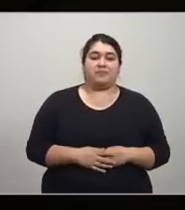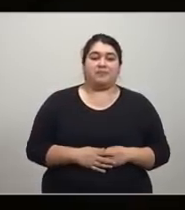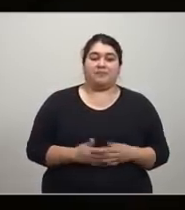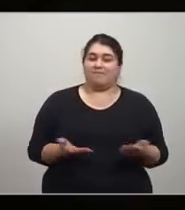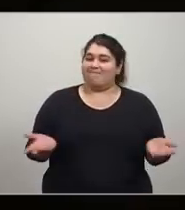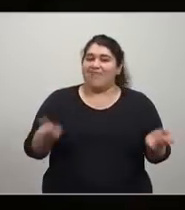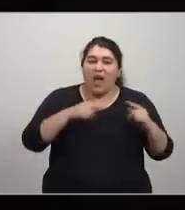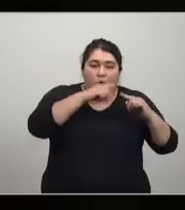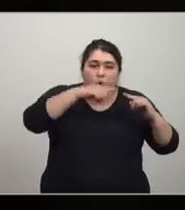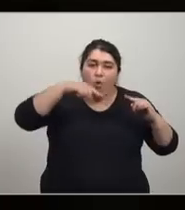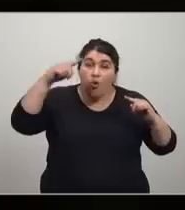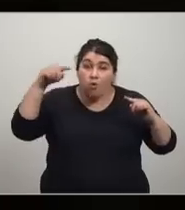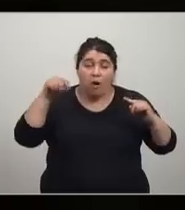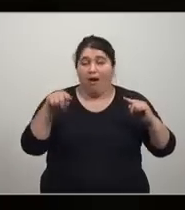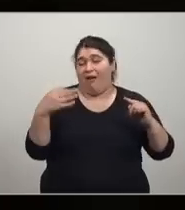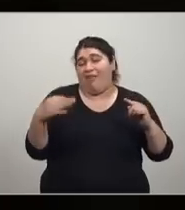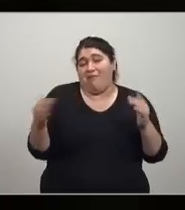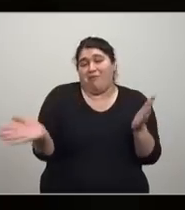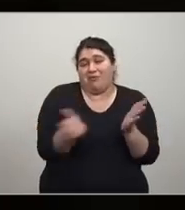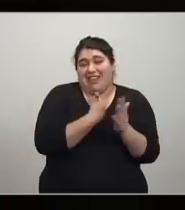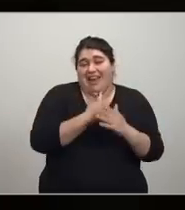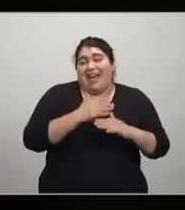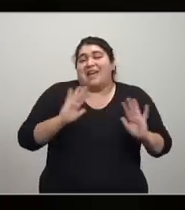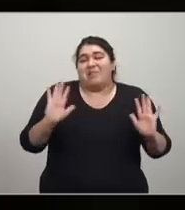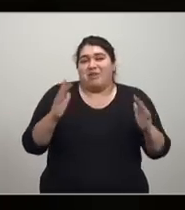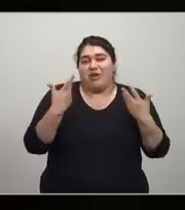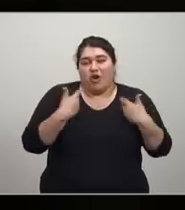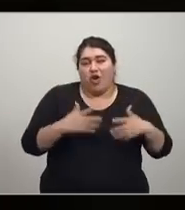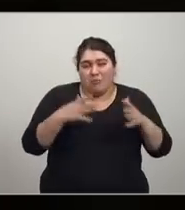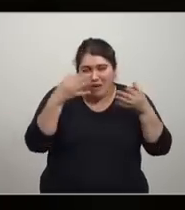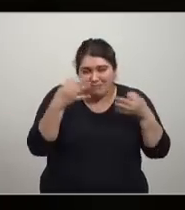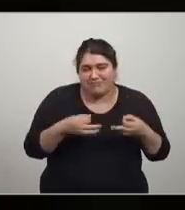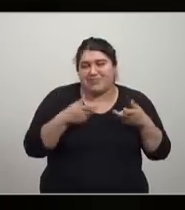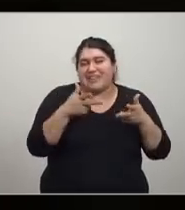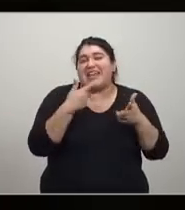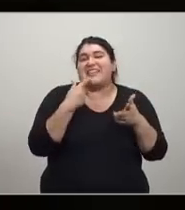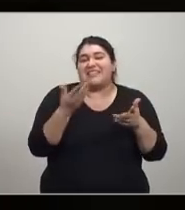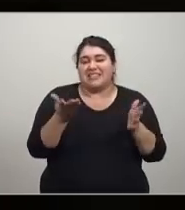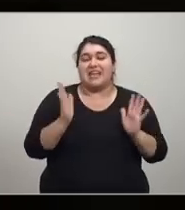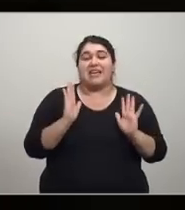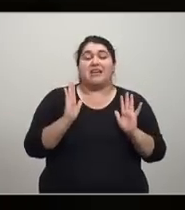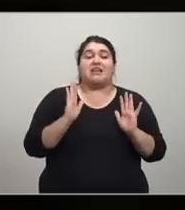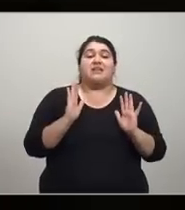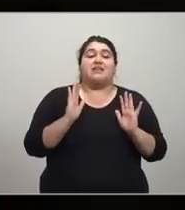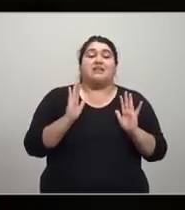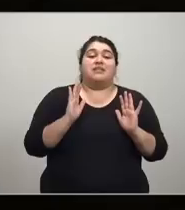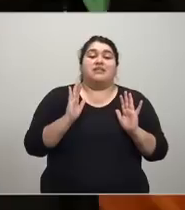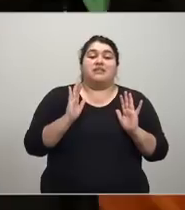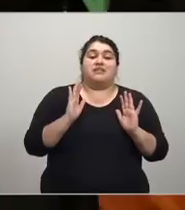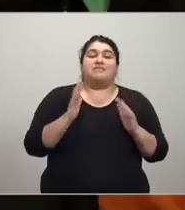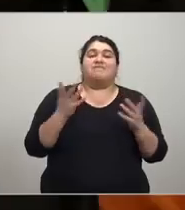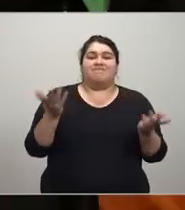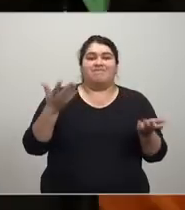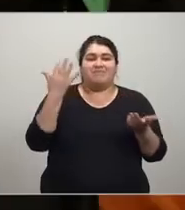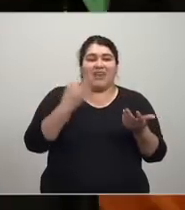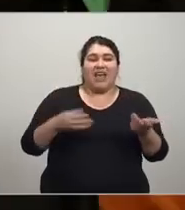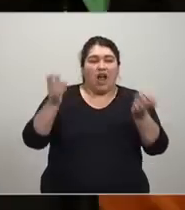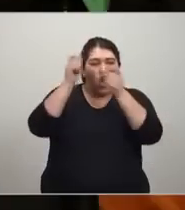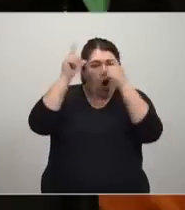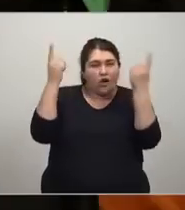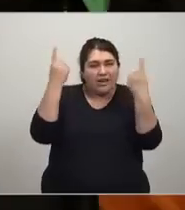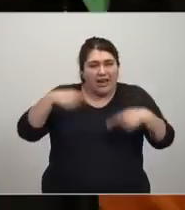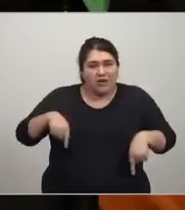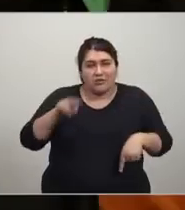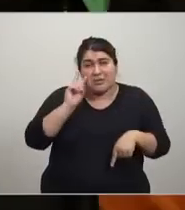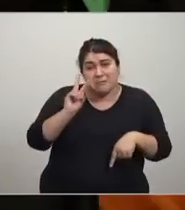estas curvas no tienen que existir. Pero lo más grave, ¿qué nos dice esto? Y toda la lógica que se desarrolla